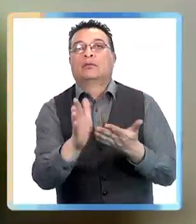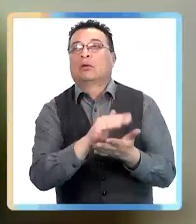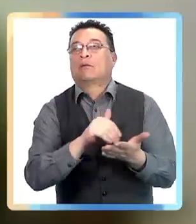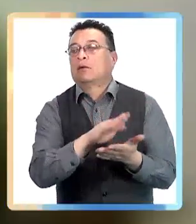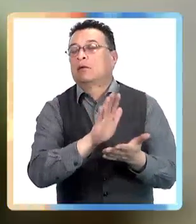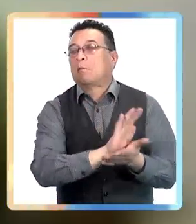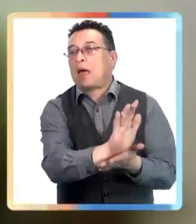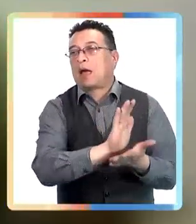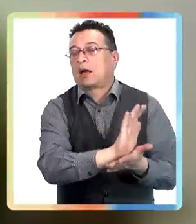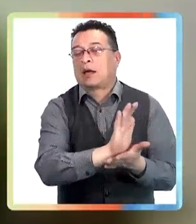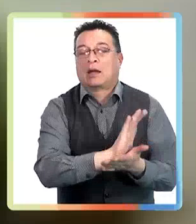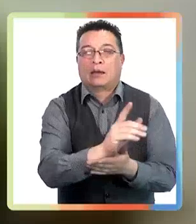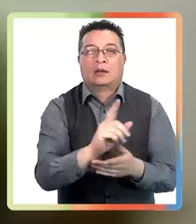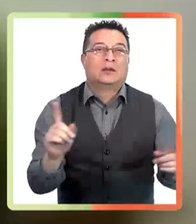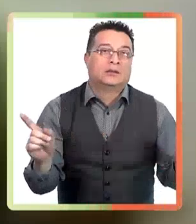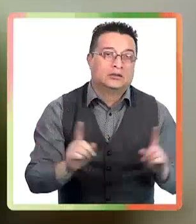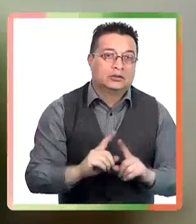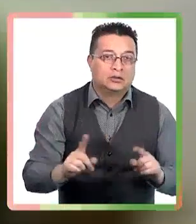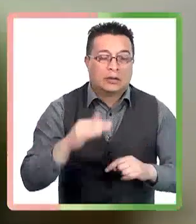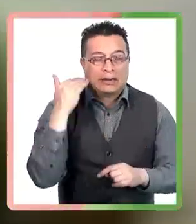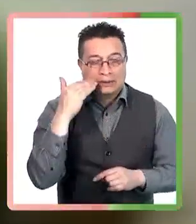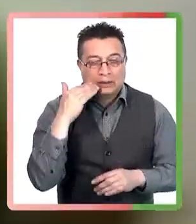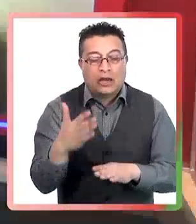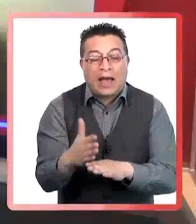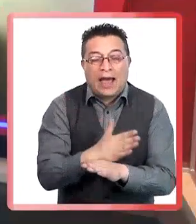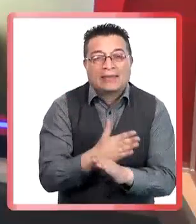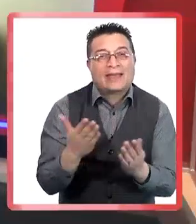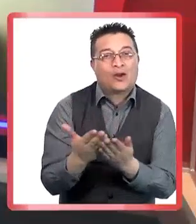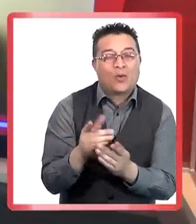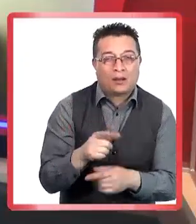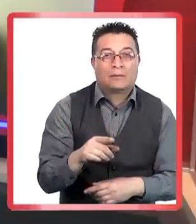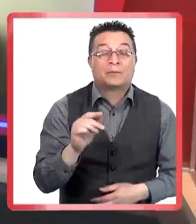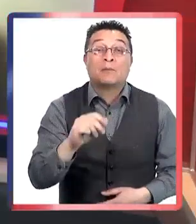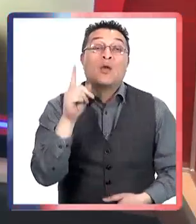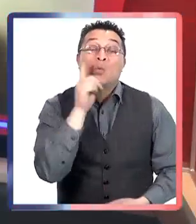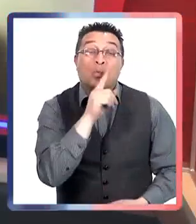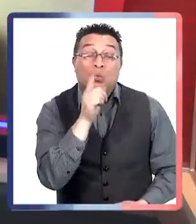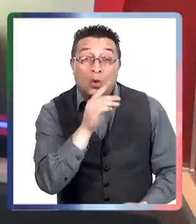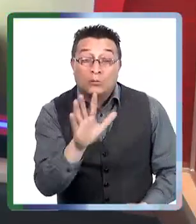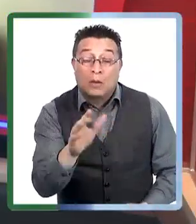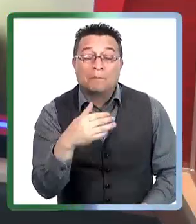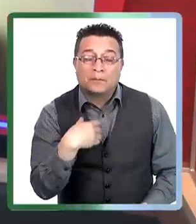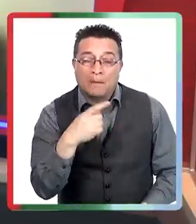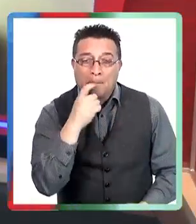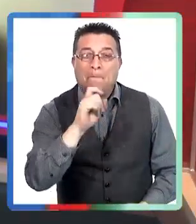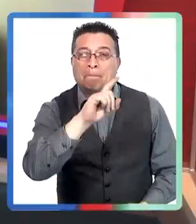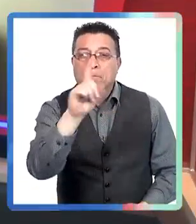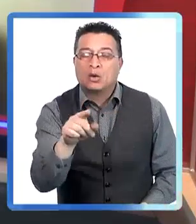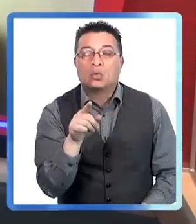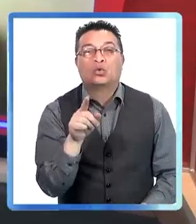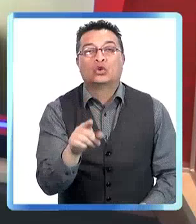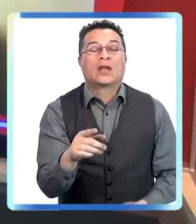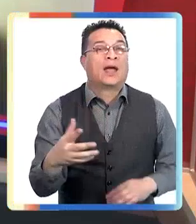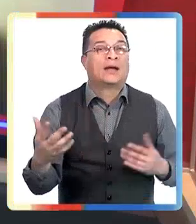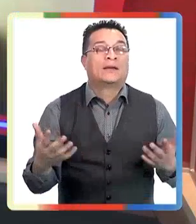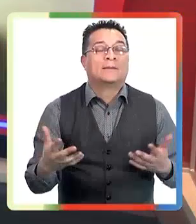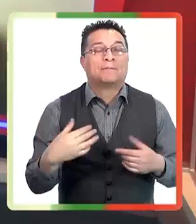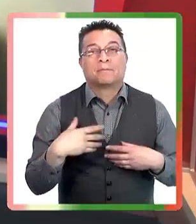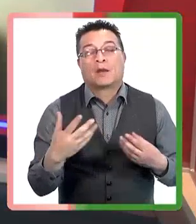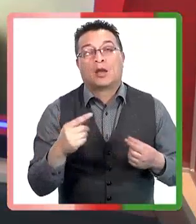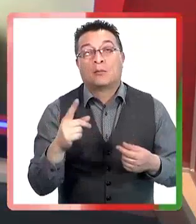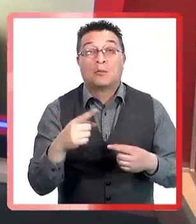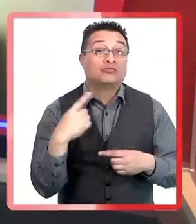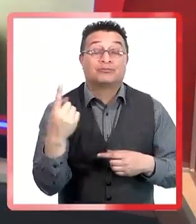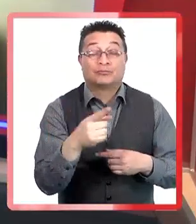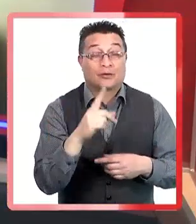que hemos visto últimamente en los niños preescolares. Ajá. Para cerrar esta entrevista, doctora, me gustaría preguntarle, como